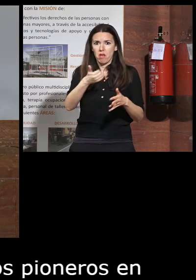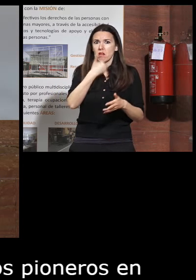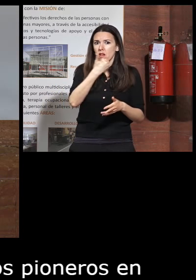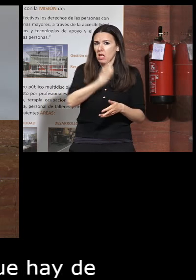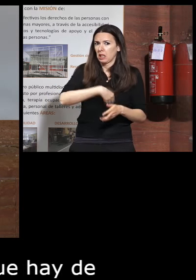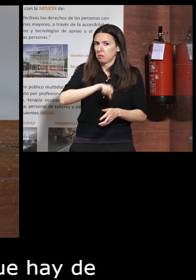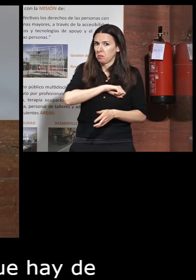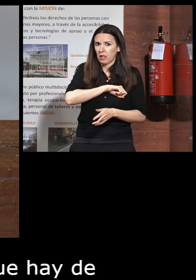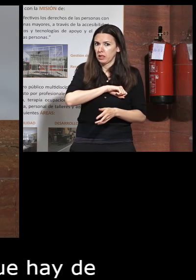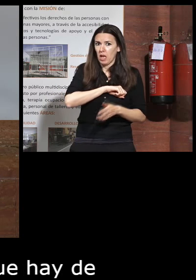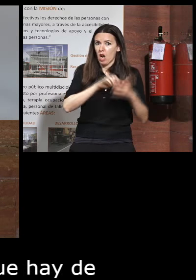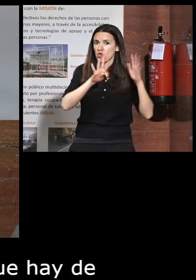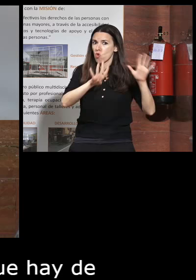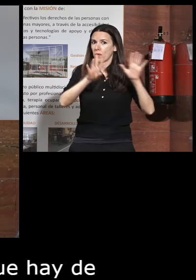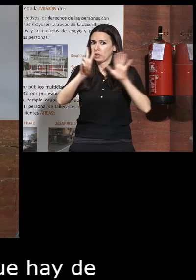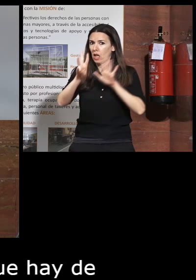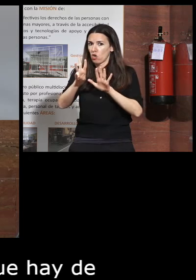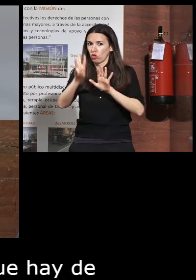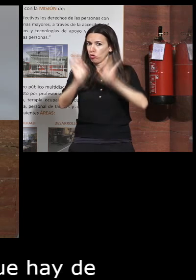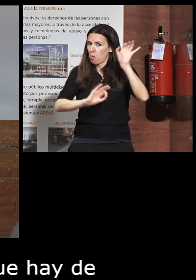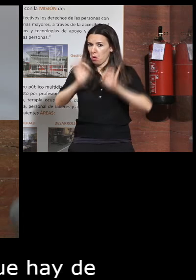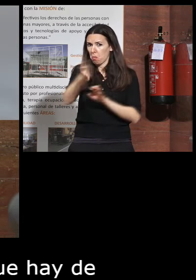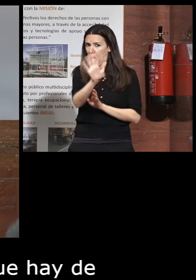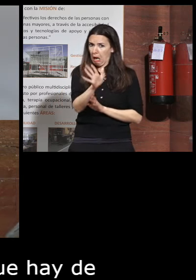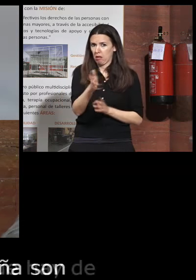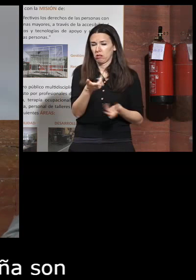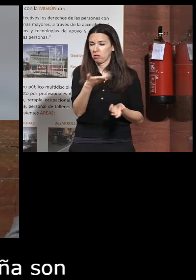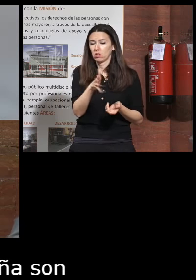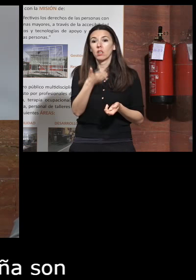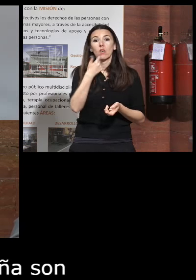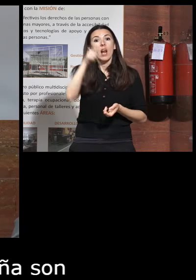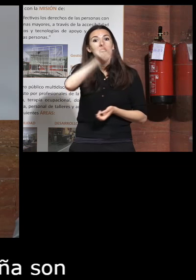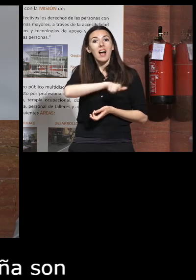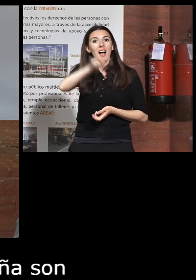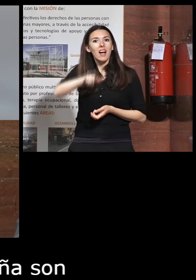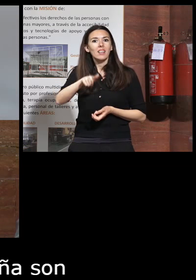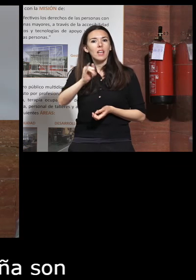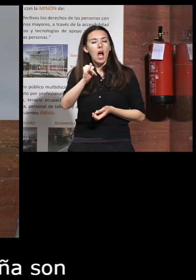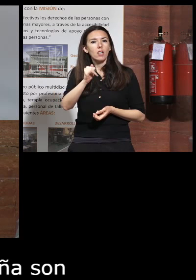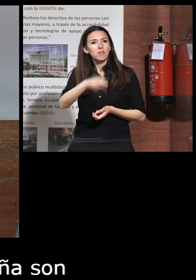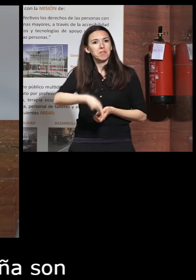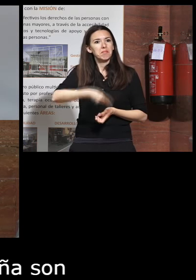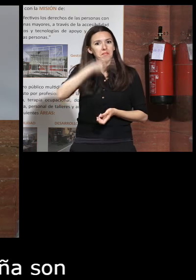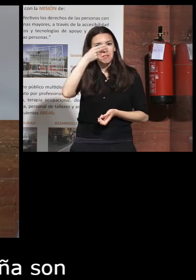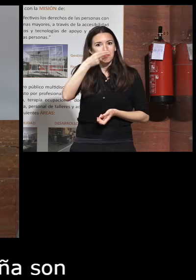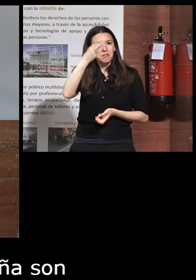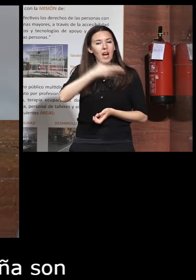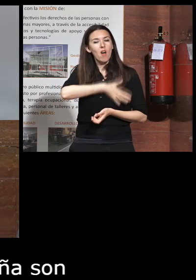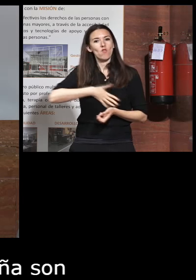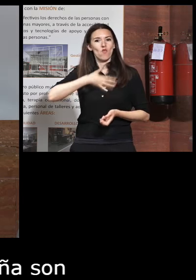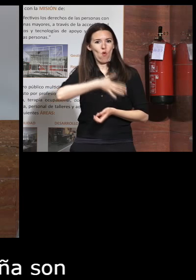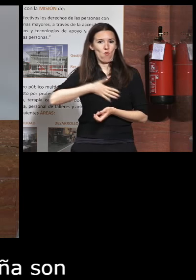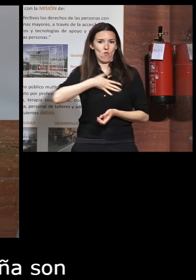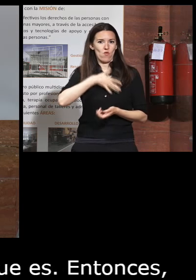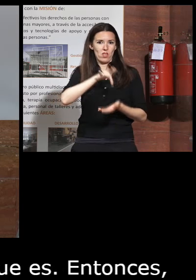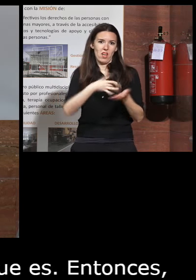España son prácticamente ya el 98% me parece que es entonces claro la gente tenía mucho interés en esta comodidad que estaba